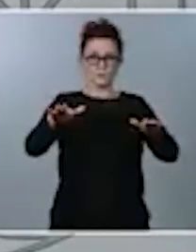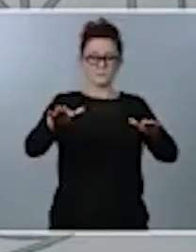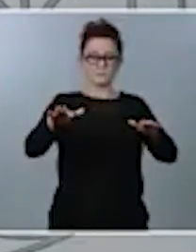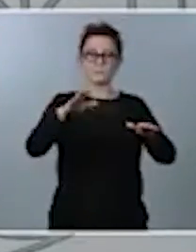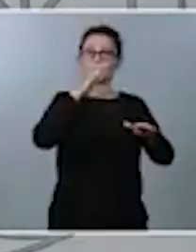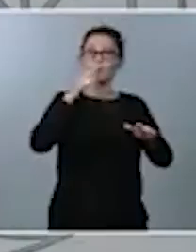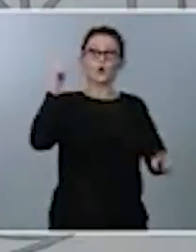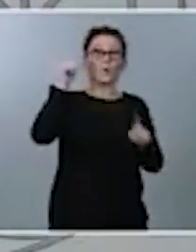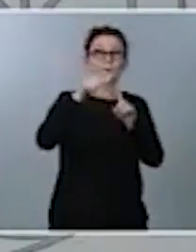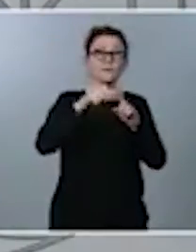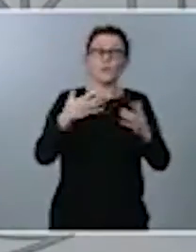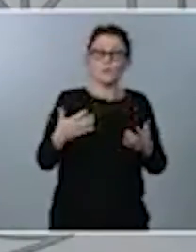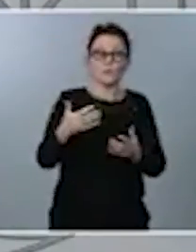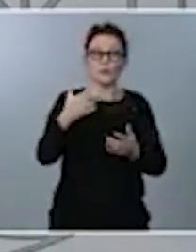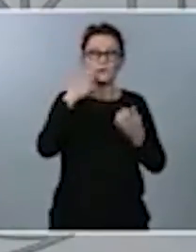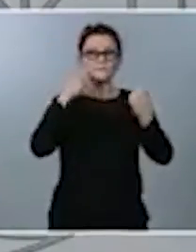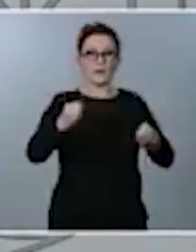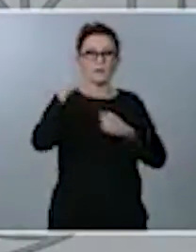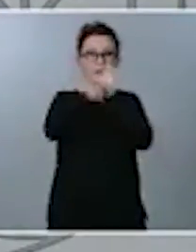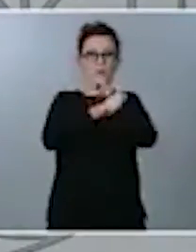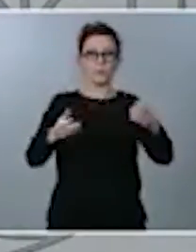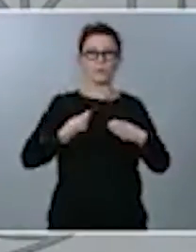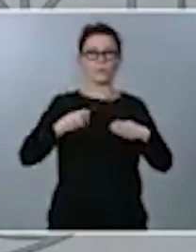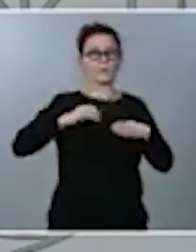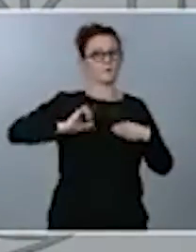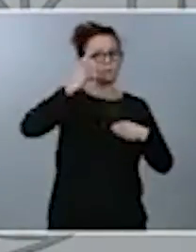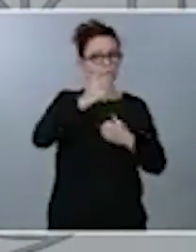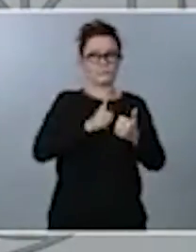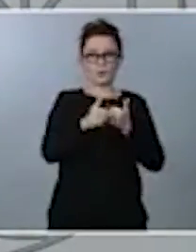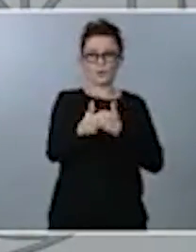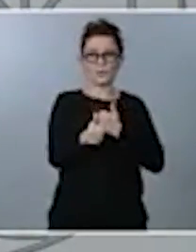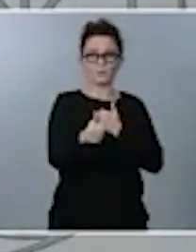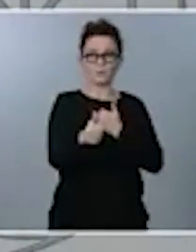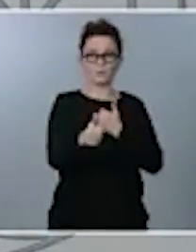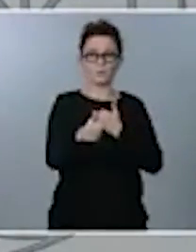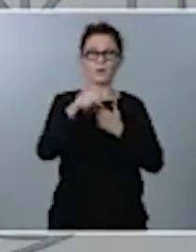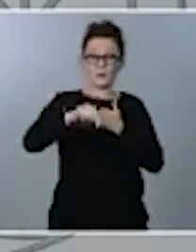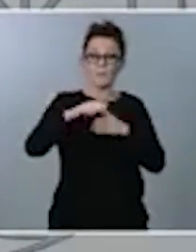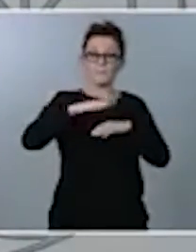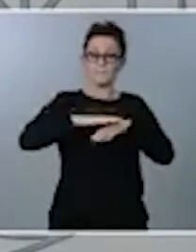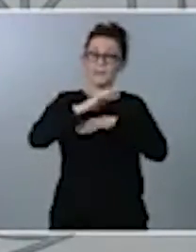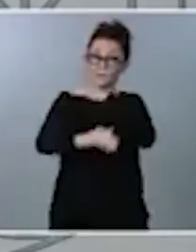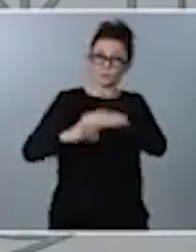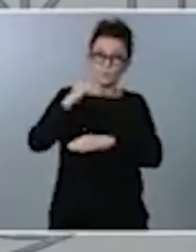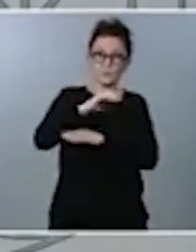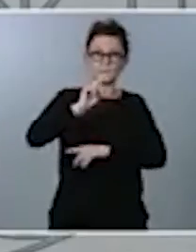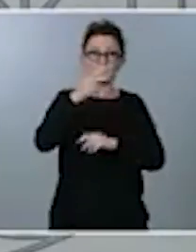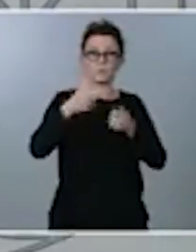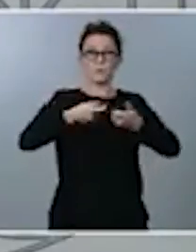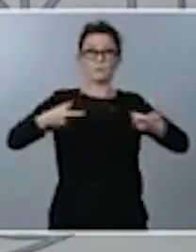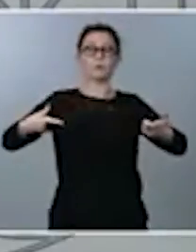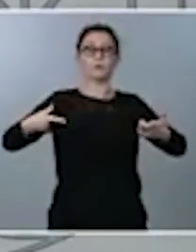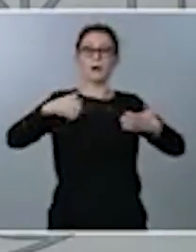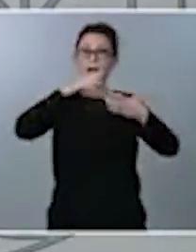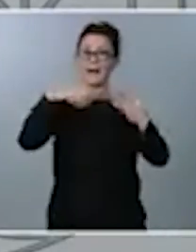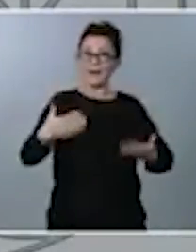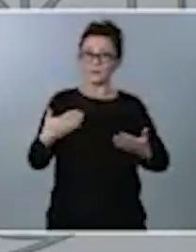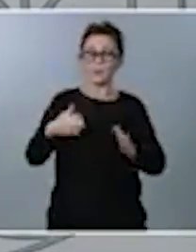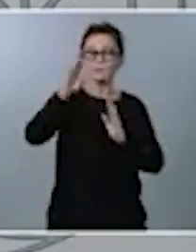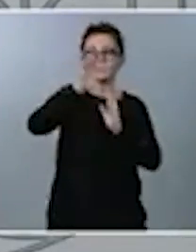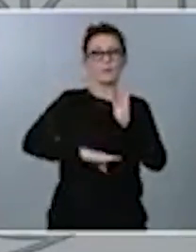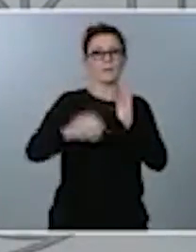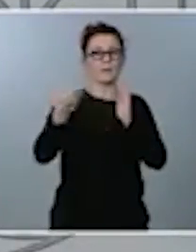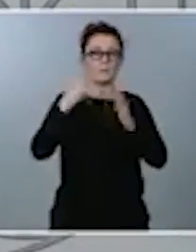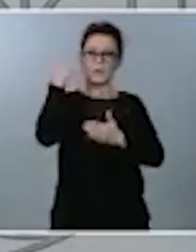los ciudadanos y, por tanto, para superar esta segunda ola actual, en donde las medidas tienen que ser contundentes en